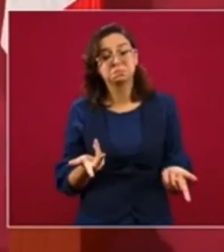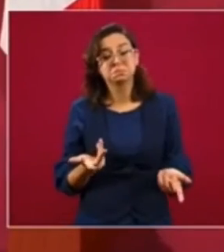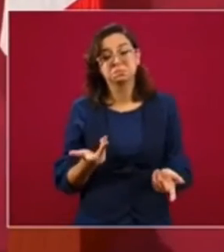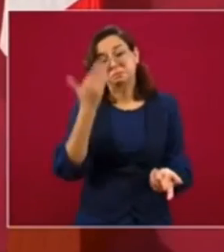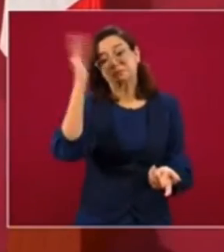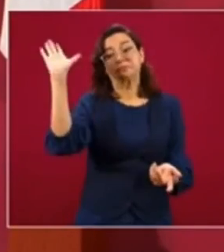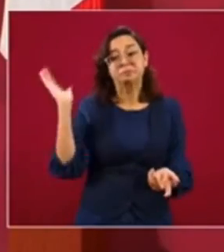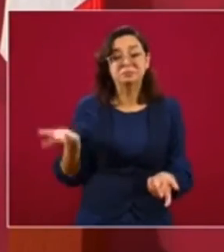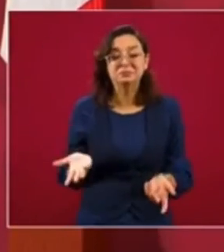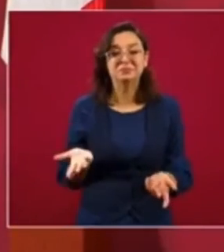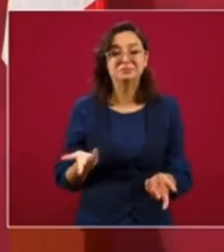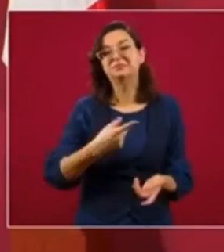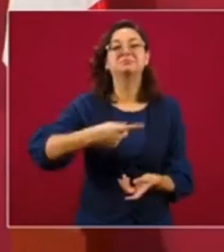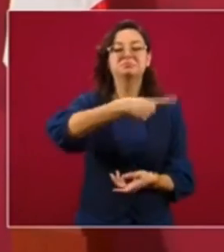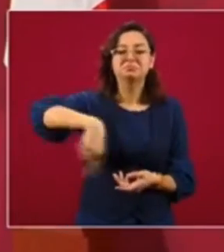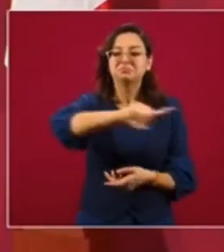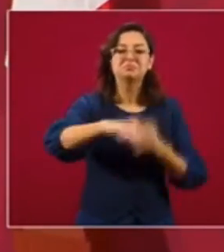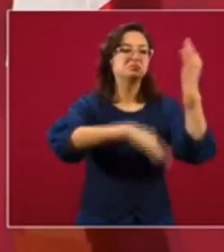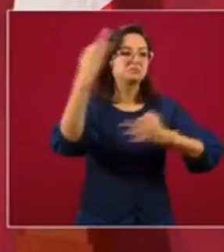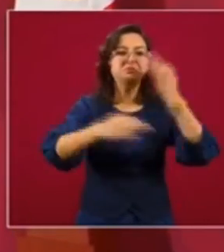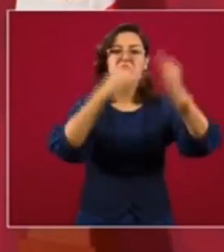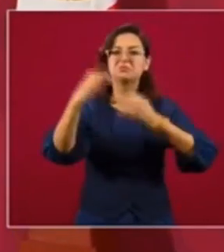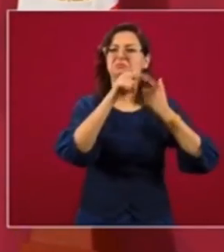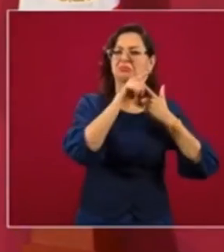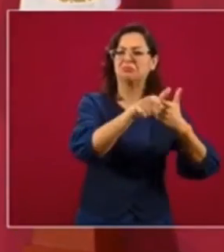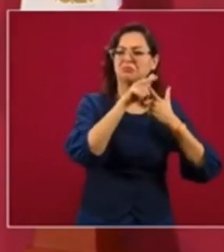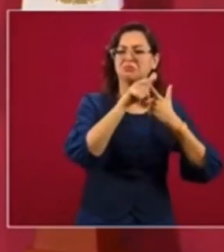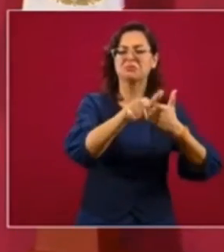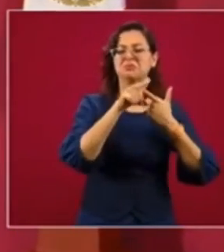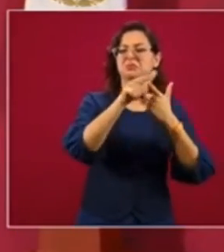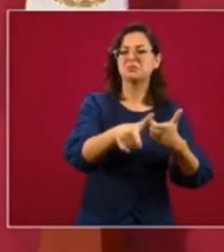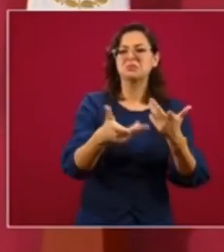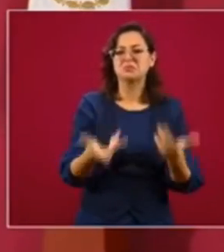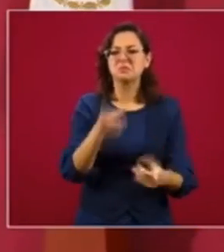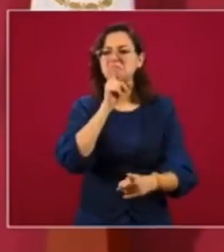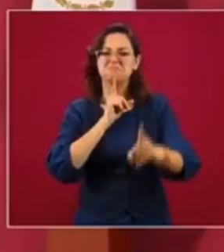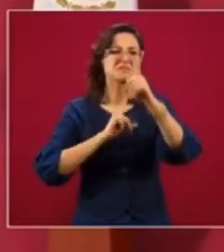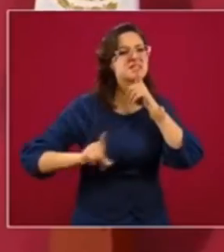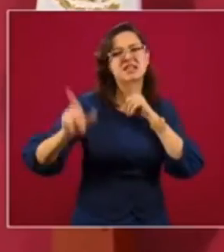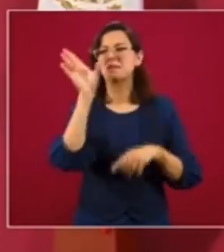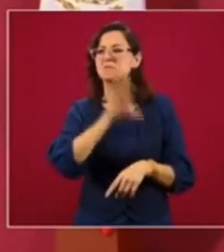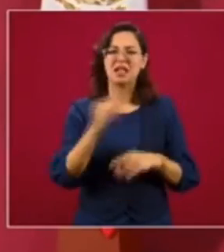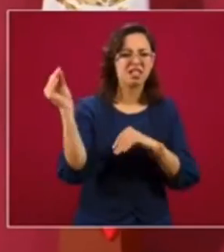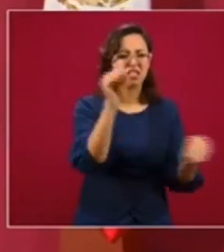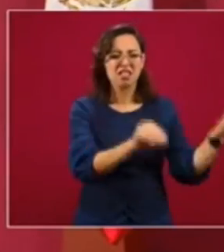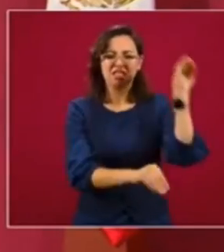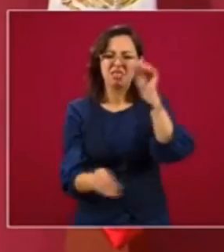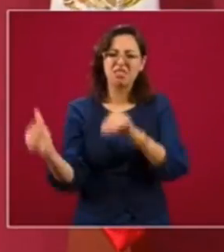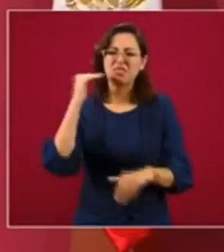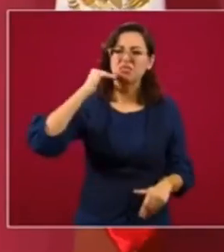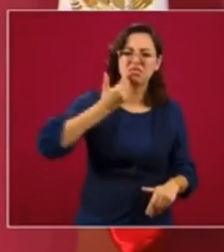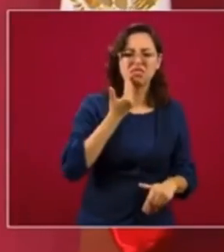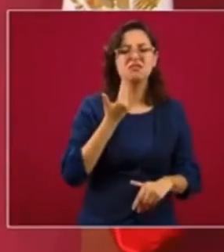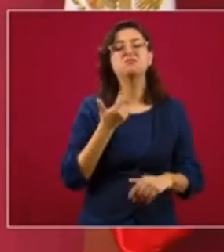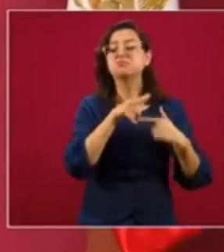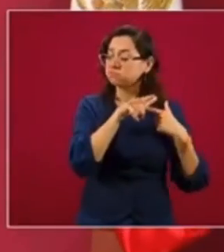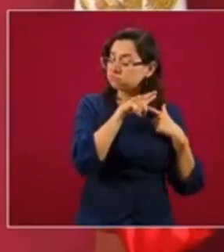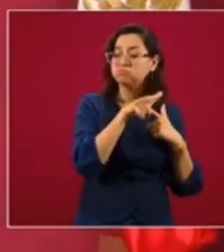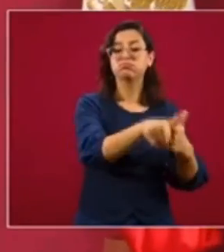siguen los reportajes que distorsionan la realidad, siguen